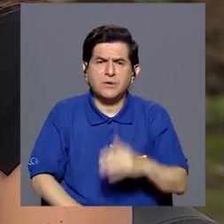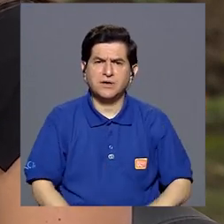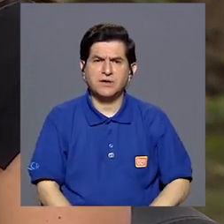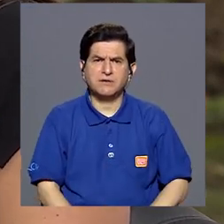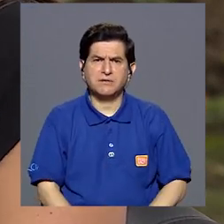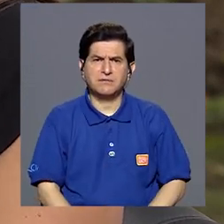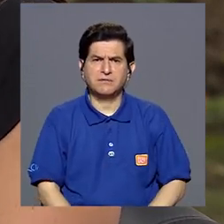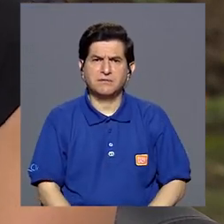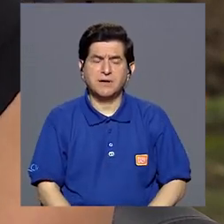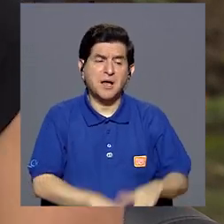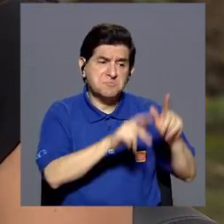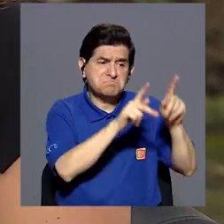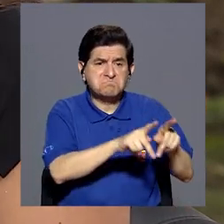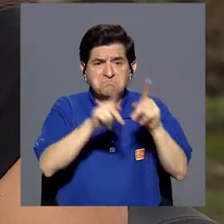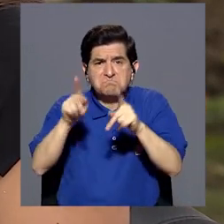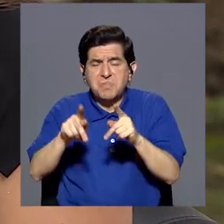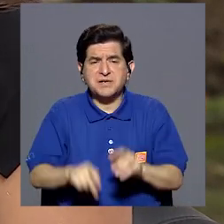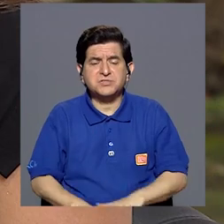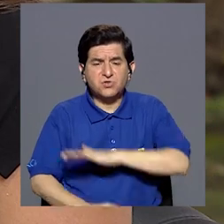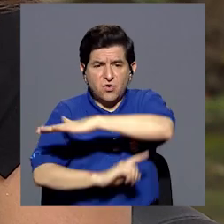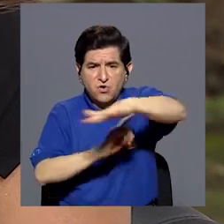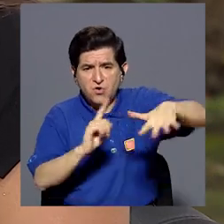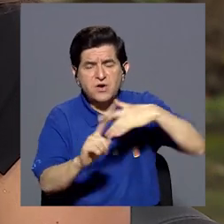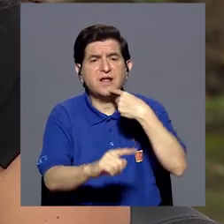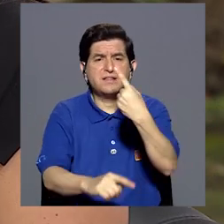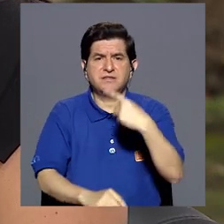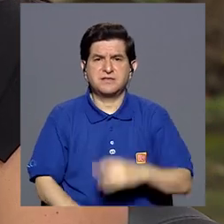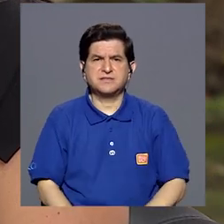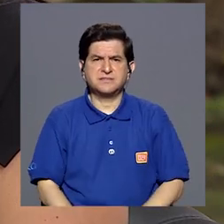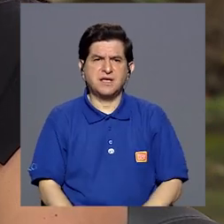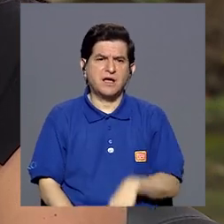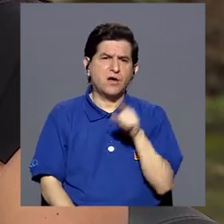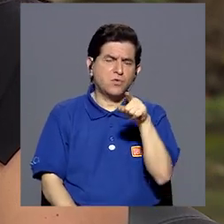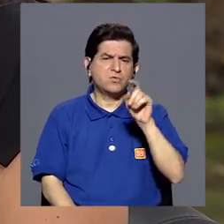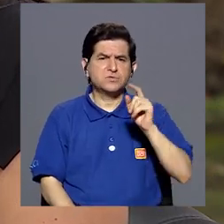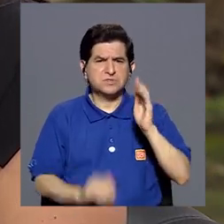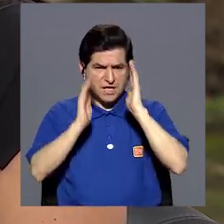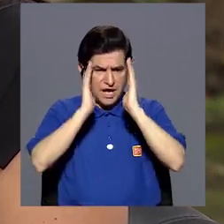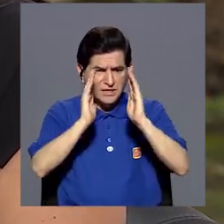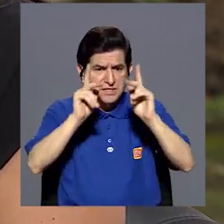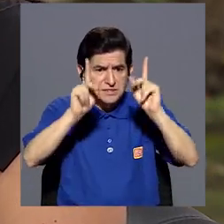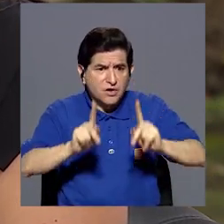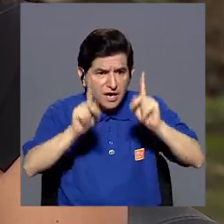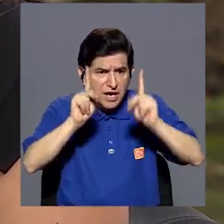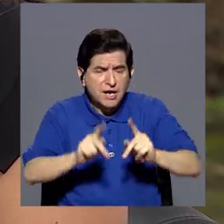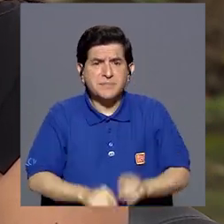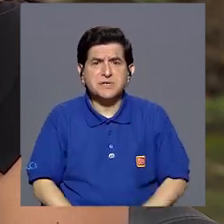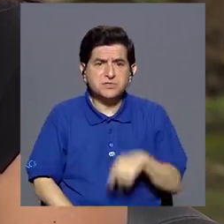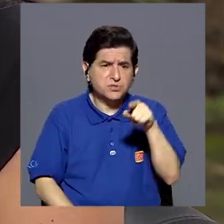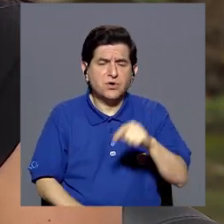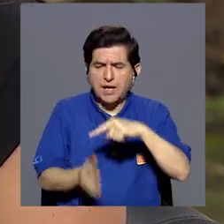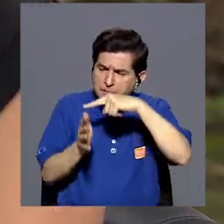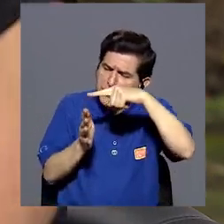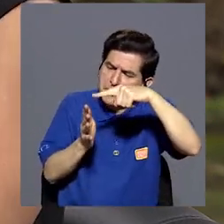muchas de las personas que están a su alrededor le dicen, mira, tienes que atender a la persona que cuidas de tal y tal y tal, y cuál